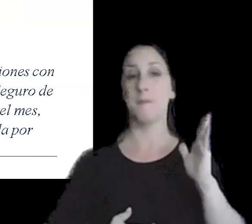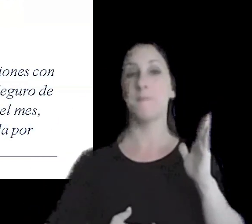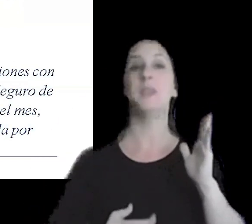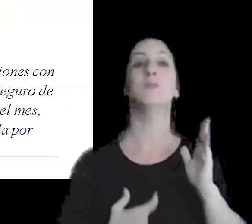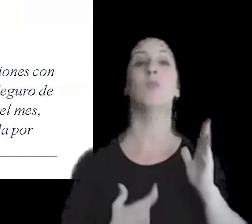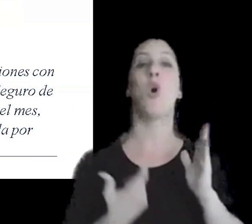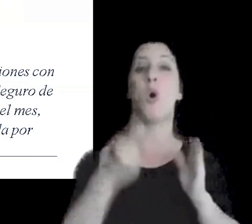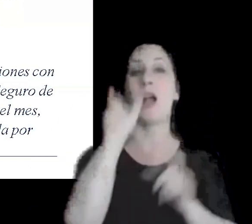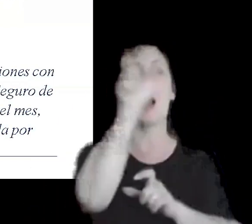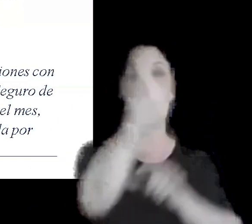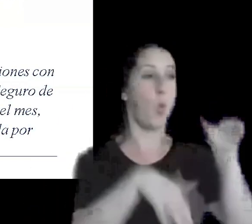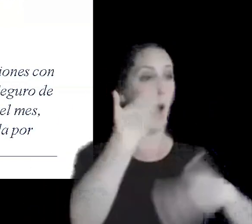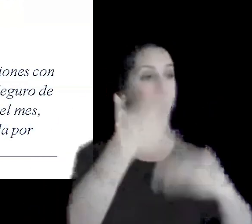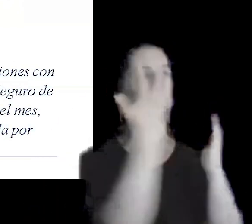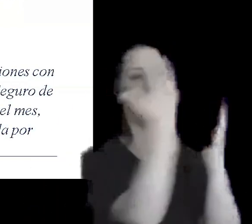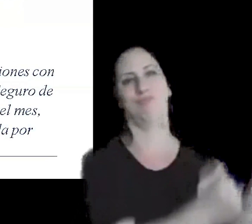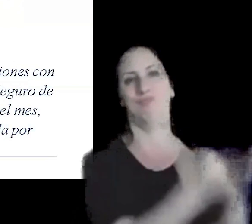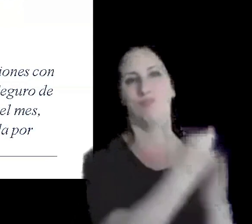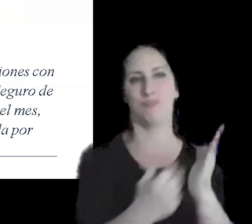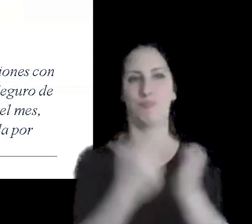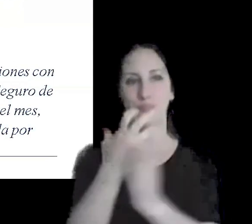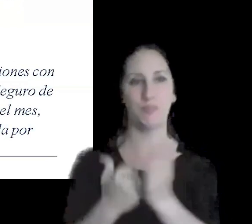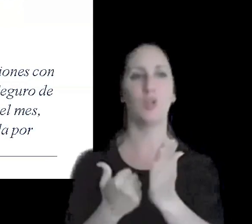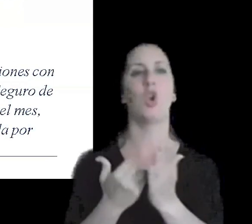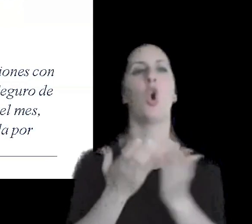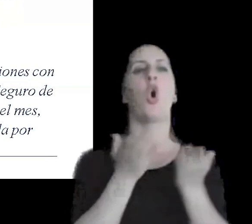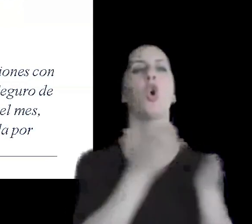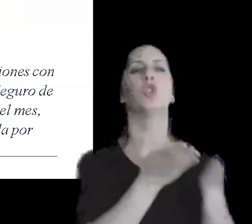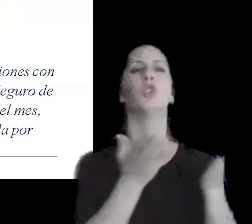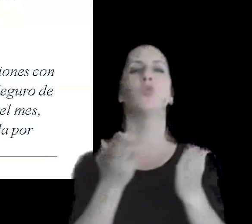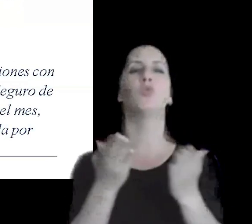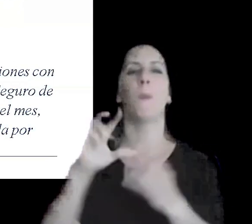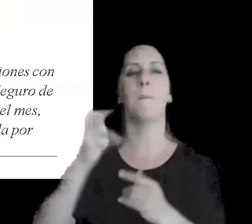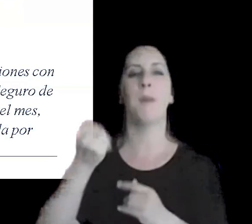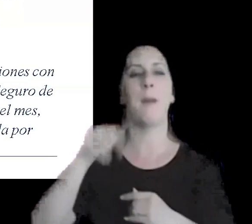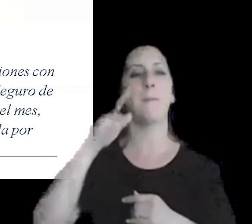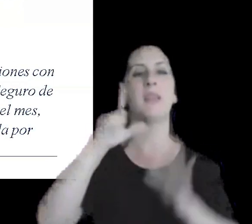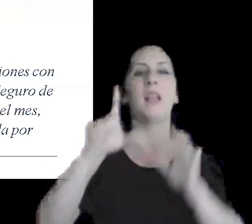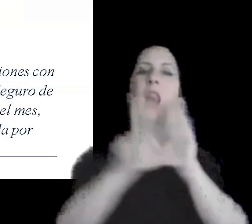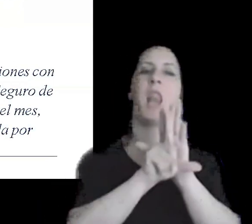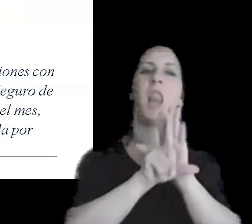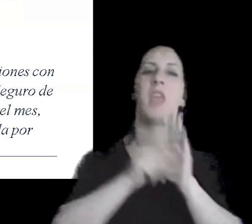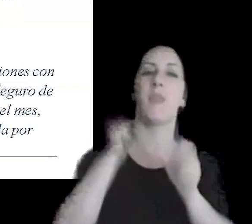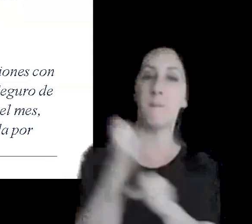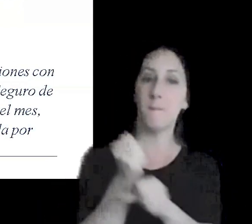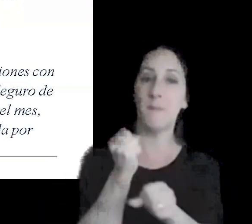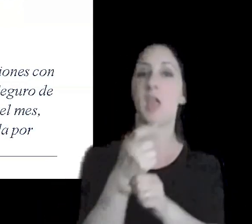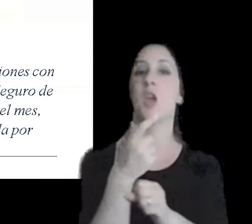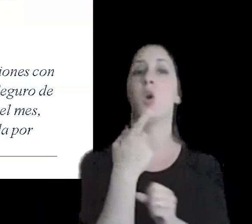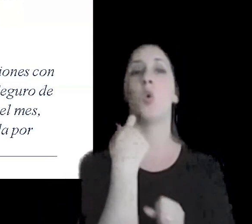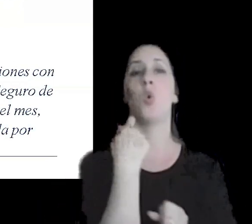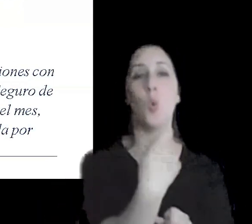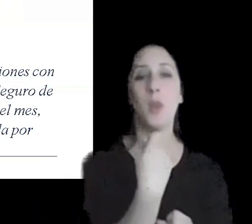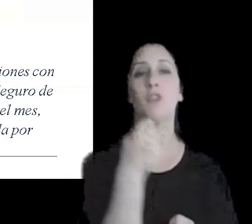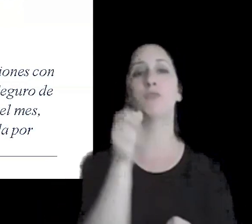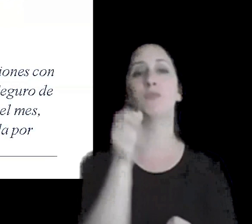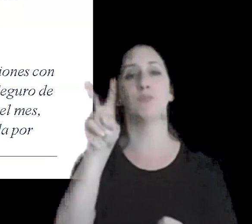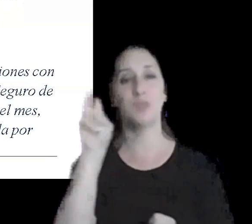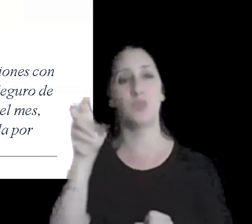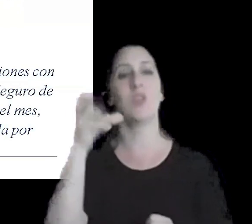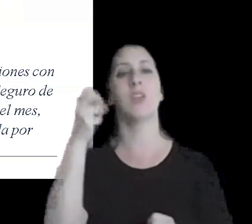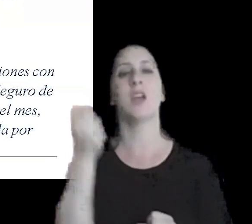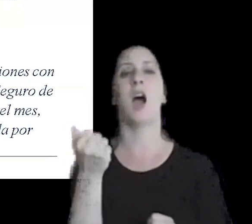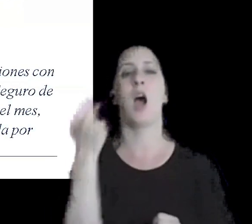ingreso a cada jugador contribuciones patronales de PAMI ley de empleo jubilaciones y pensiones y asignaciones